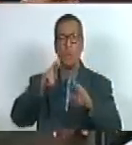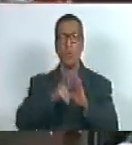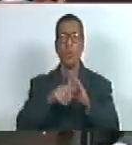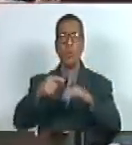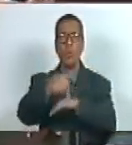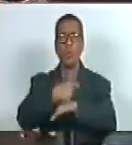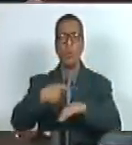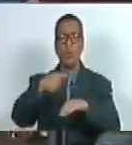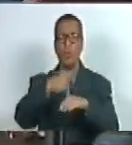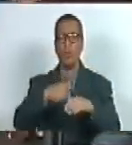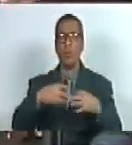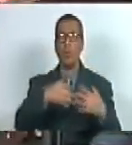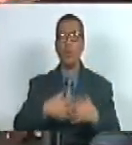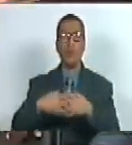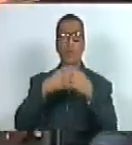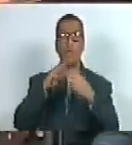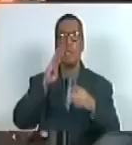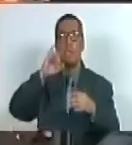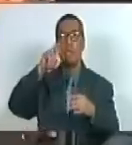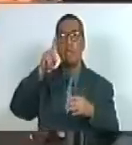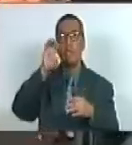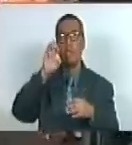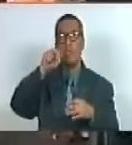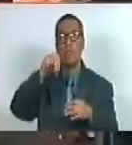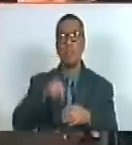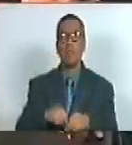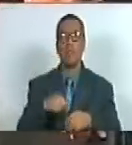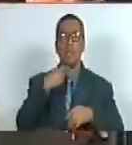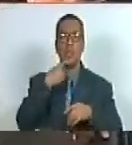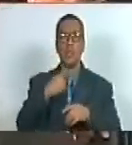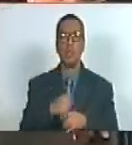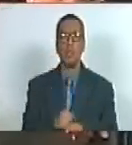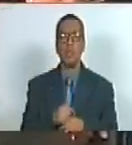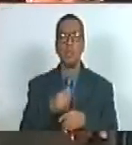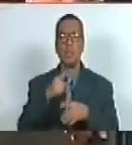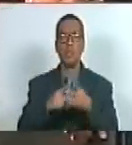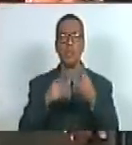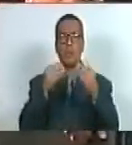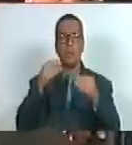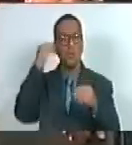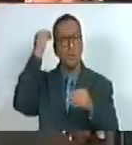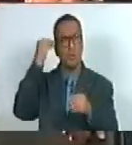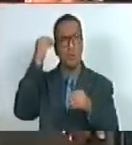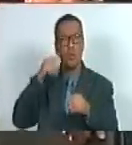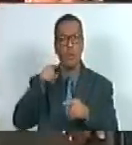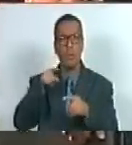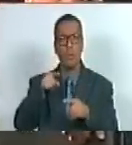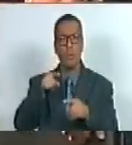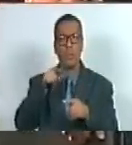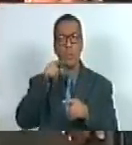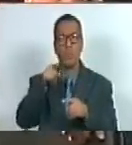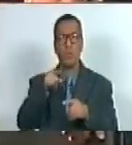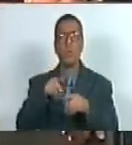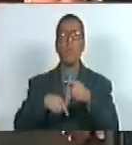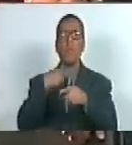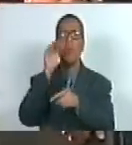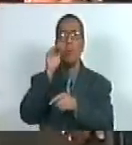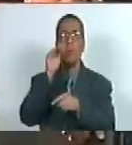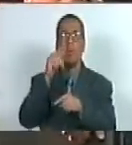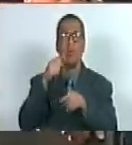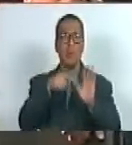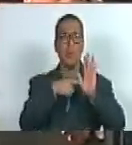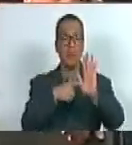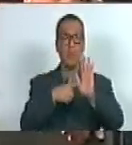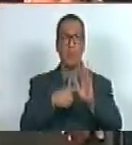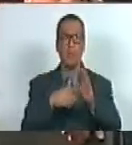gobierno de Trump que Biden ratificó ese título en contra de lo que muchos piensan va a provocar ustedes lo verán mañana imágenes